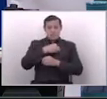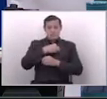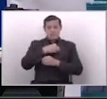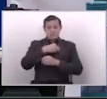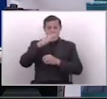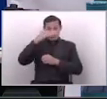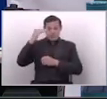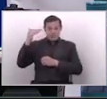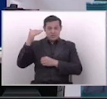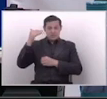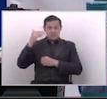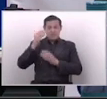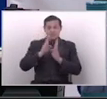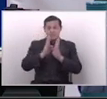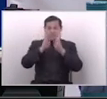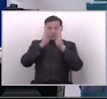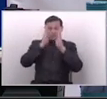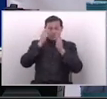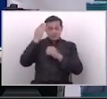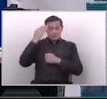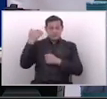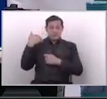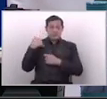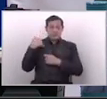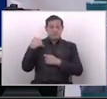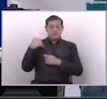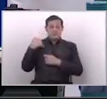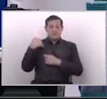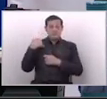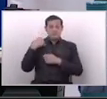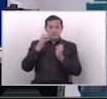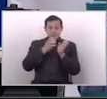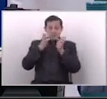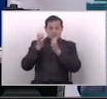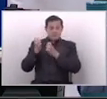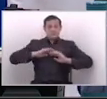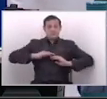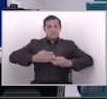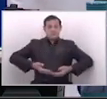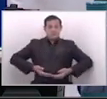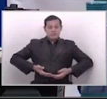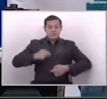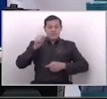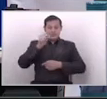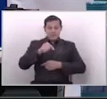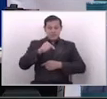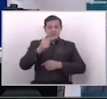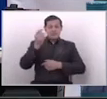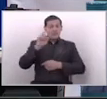como país, para la atención, de las mujeres, en etapa, de embarazo, es